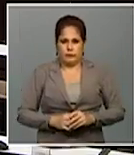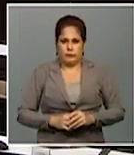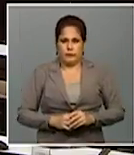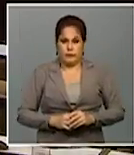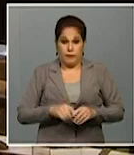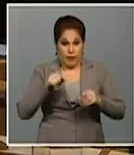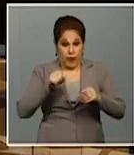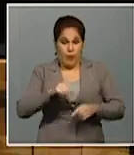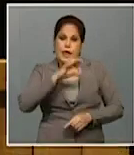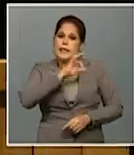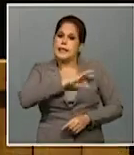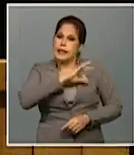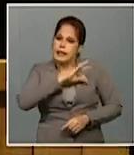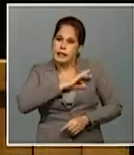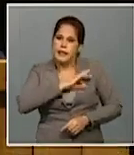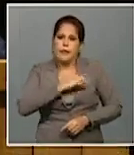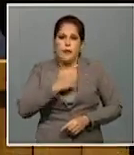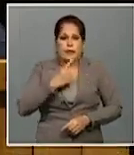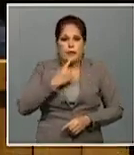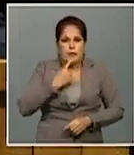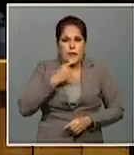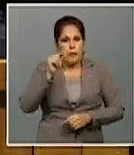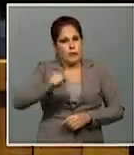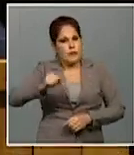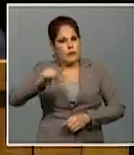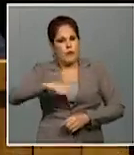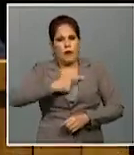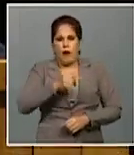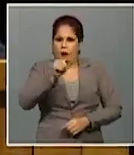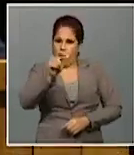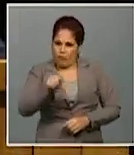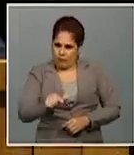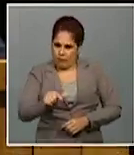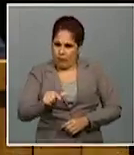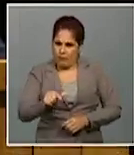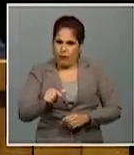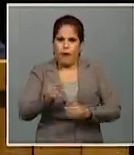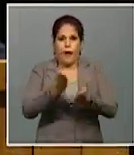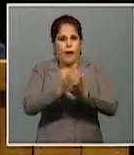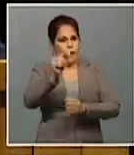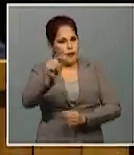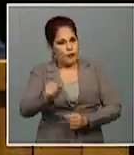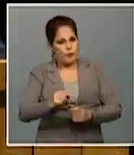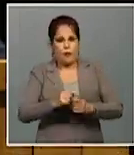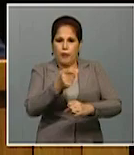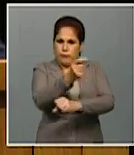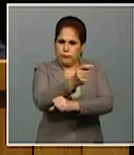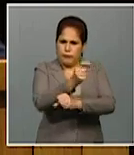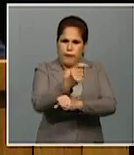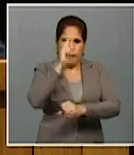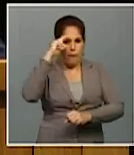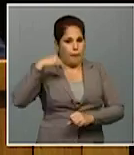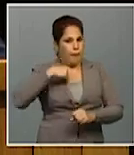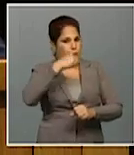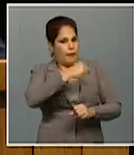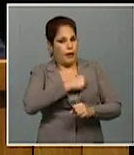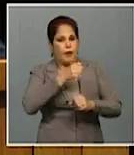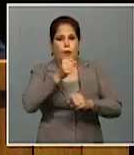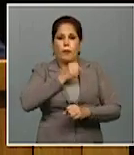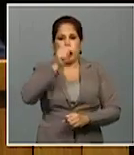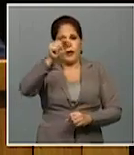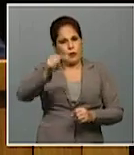Vemos y sentimos a nuestros intelectuales y artistas, a los educadores, a los médicos, a los